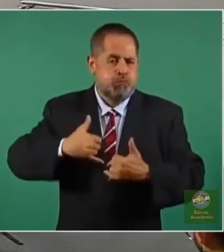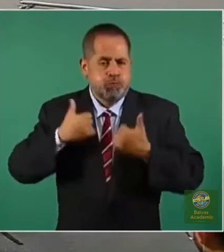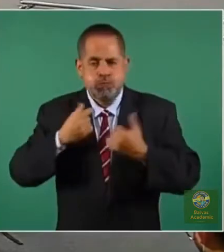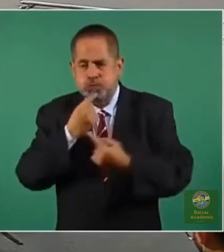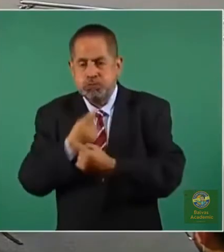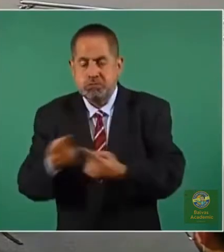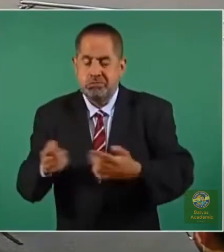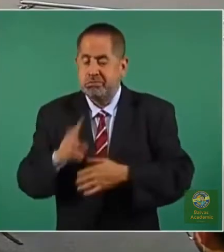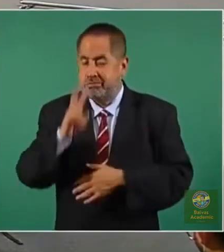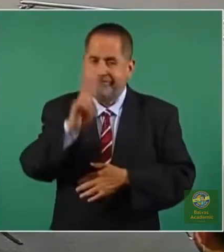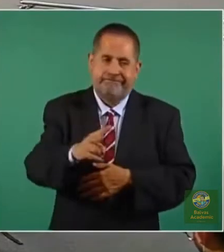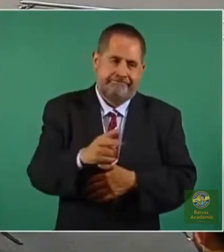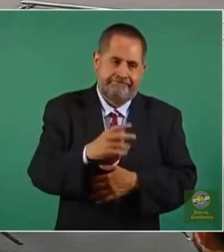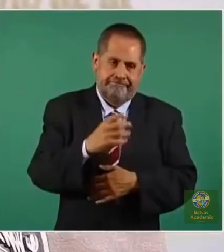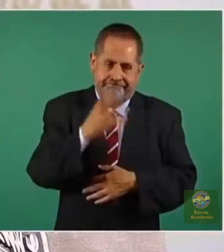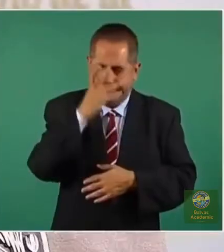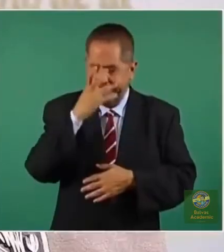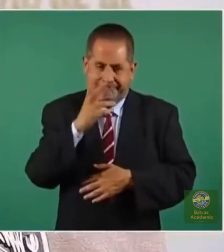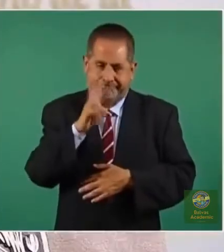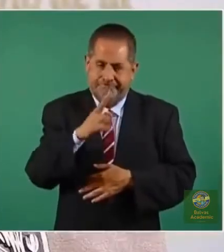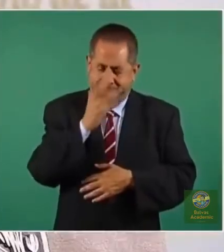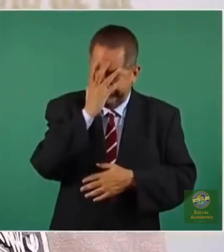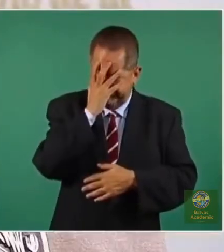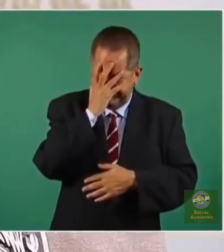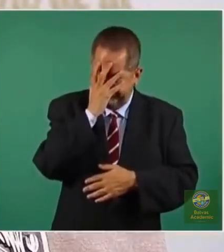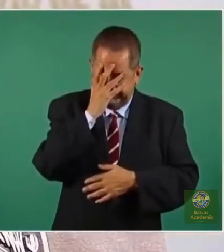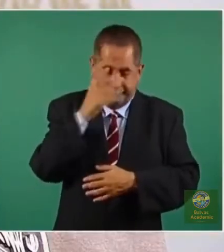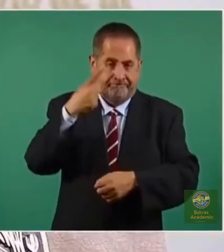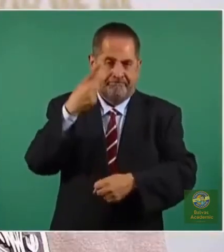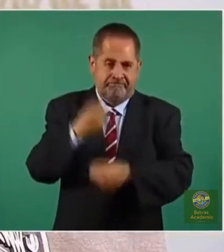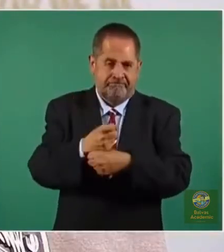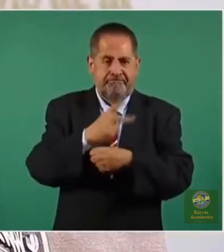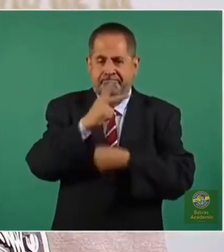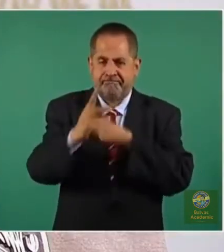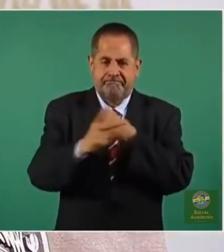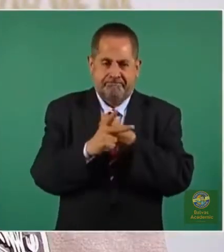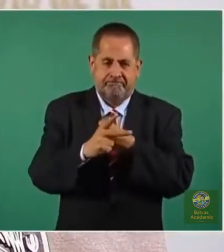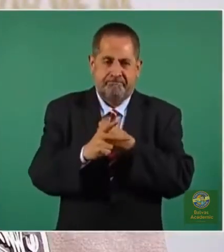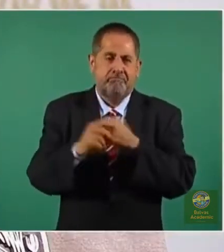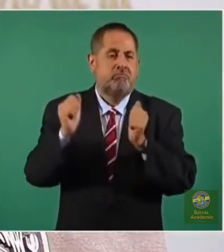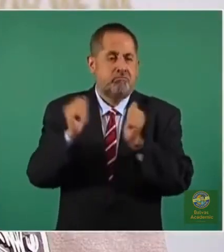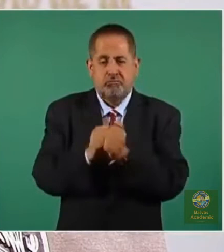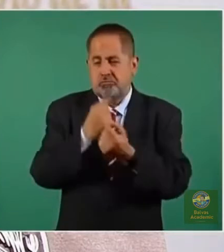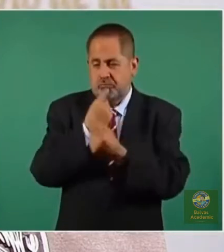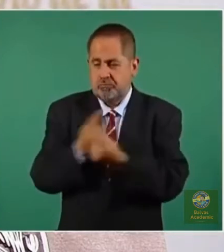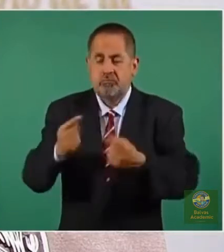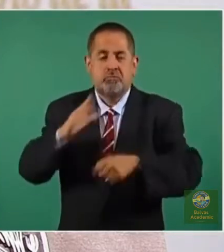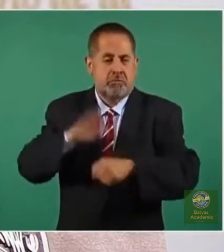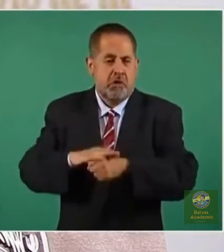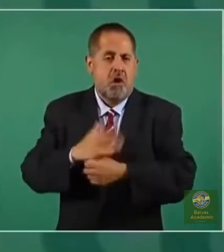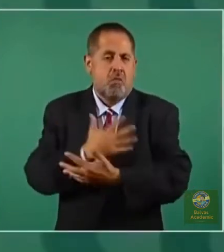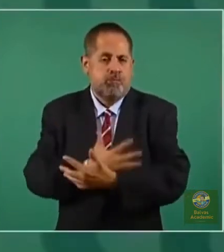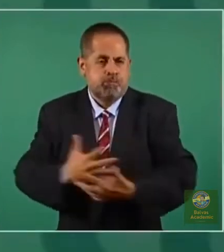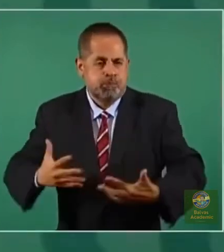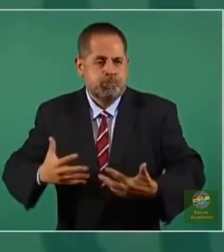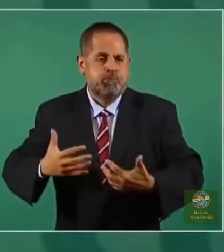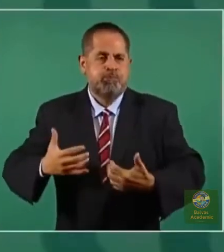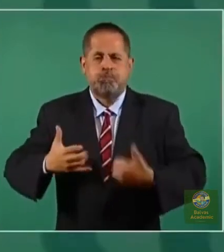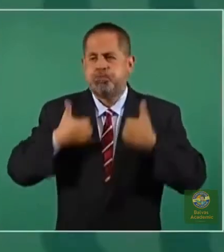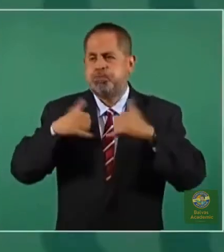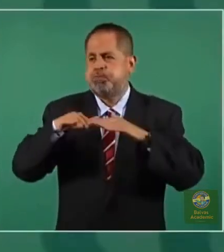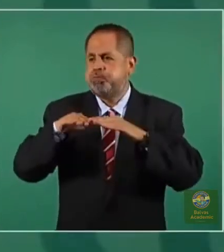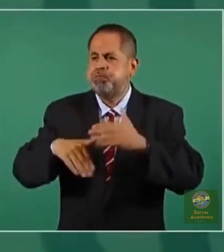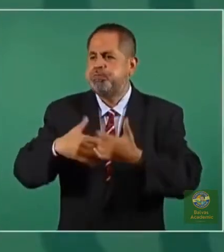de hecho, tristemente, indignantemente, el primer país con la más alta prevalencia de obesidad juvenil e infantil.